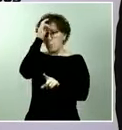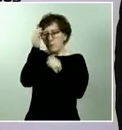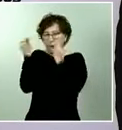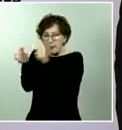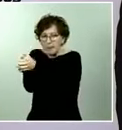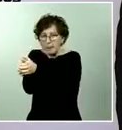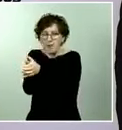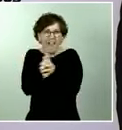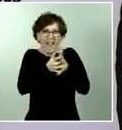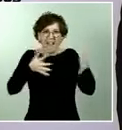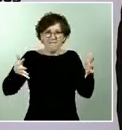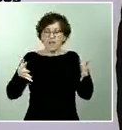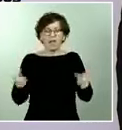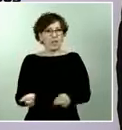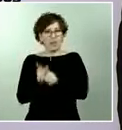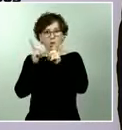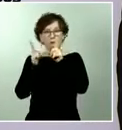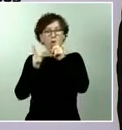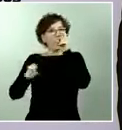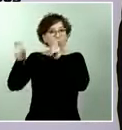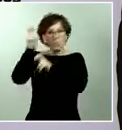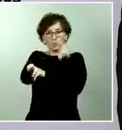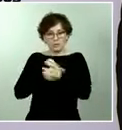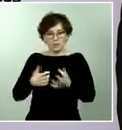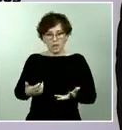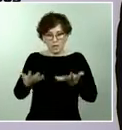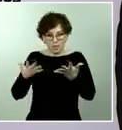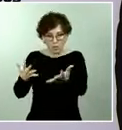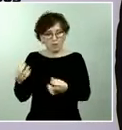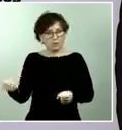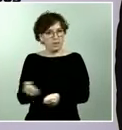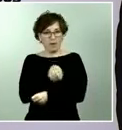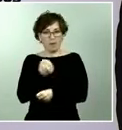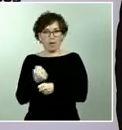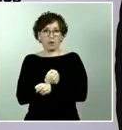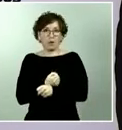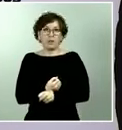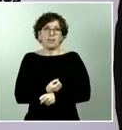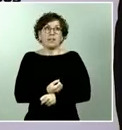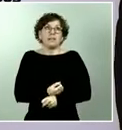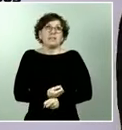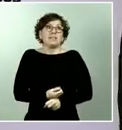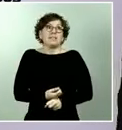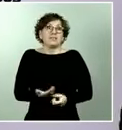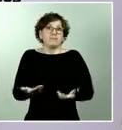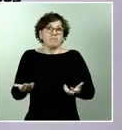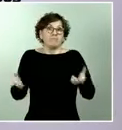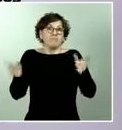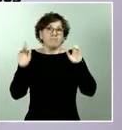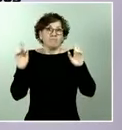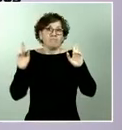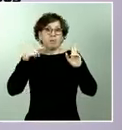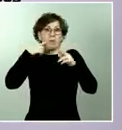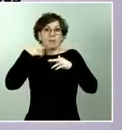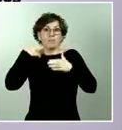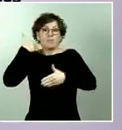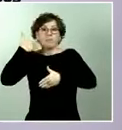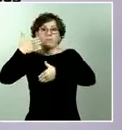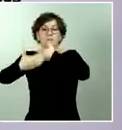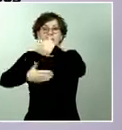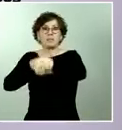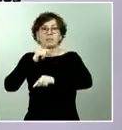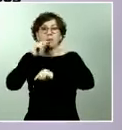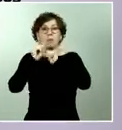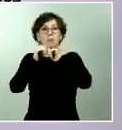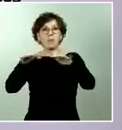voluntad de servicio con voluntad de entrega y esperemos esperemos que la propia evolución de la pandemia haga que ya no nos tengamos que ocupar